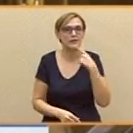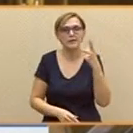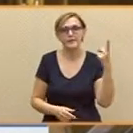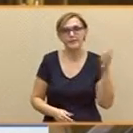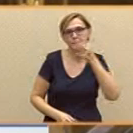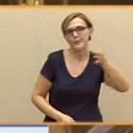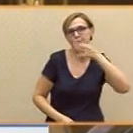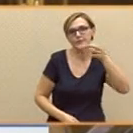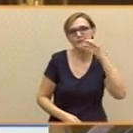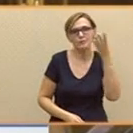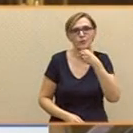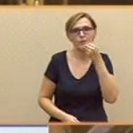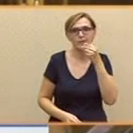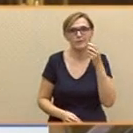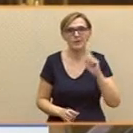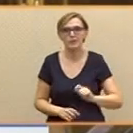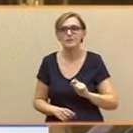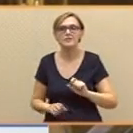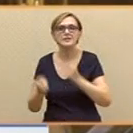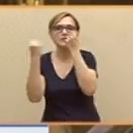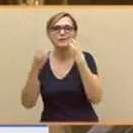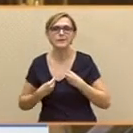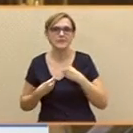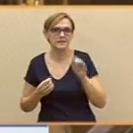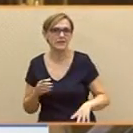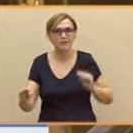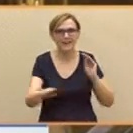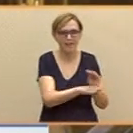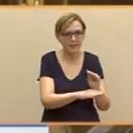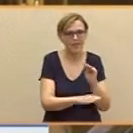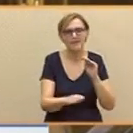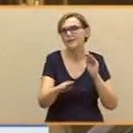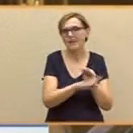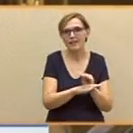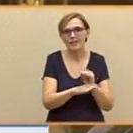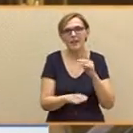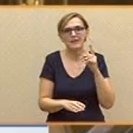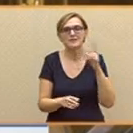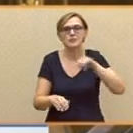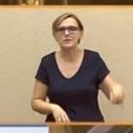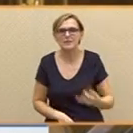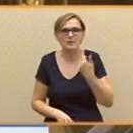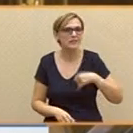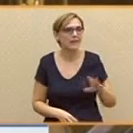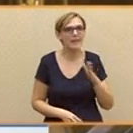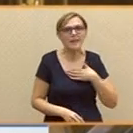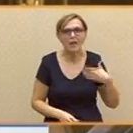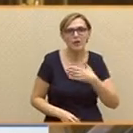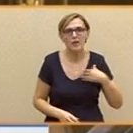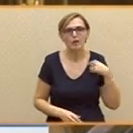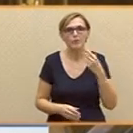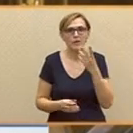cuenta, lo que salva vidas, es financiarla. Estamos cansados ya de escuchar buenas intenciones que desaparecen en los presupuestos.